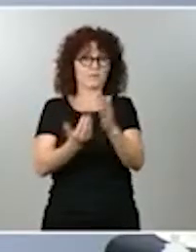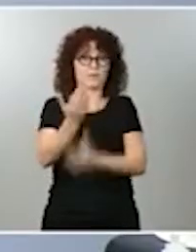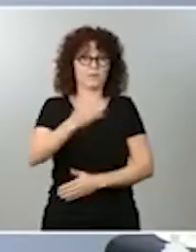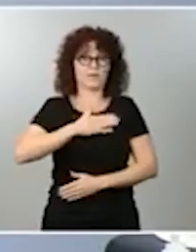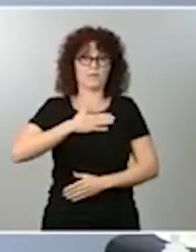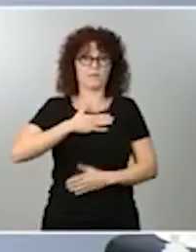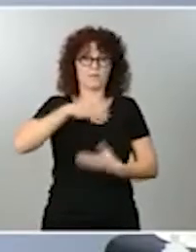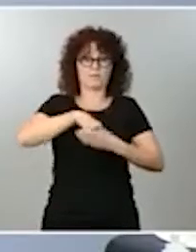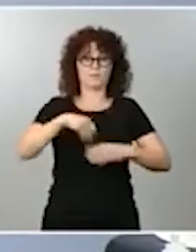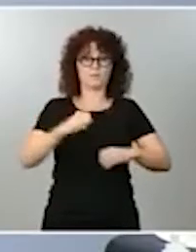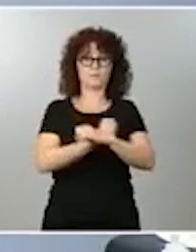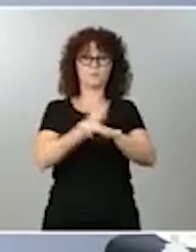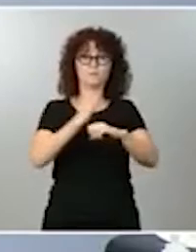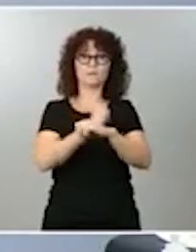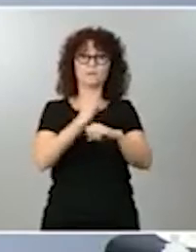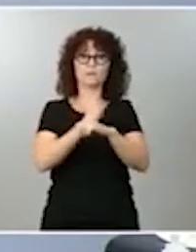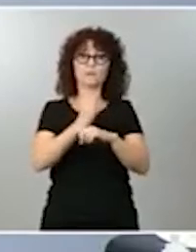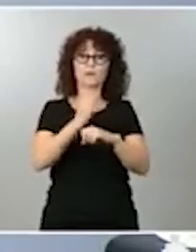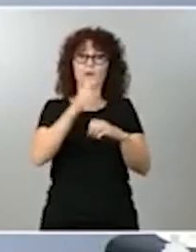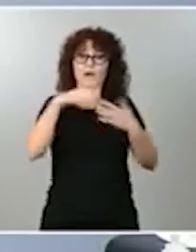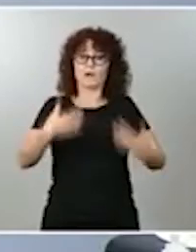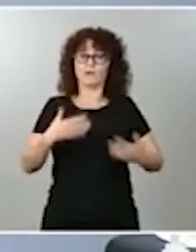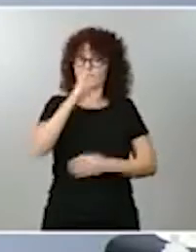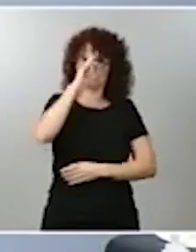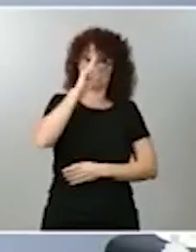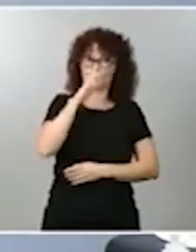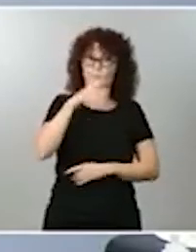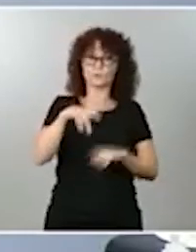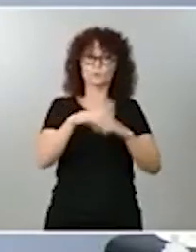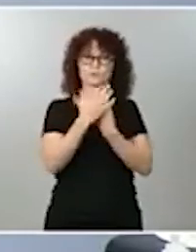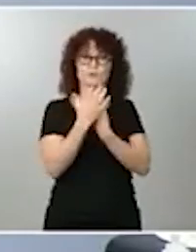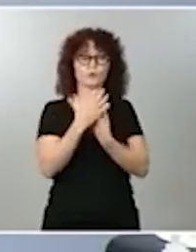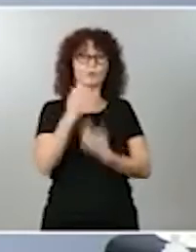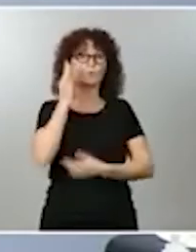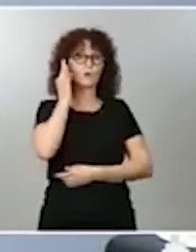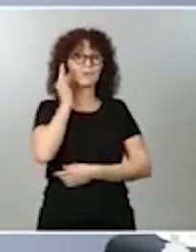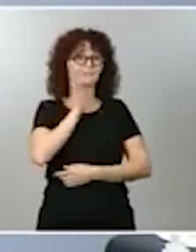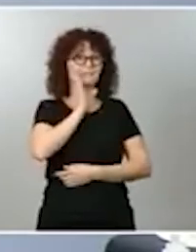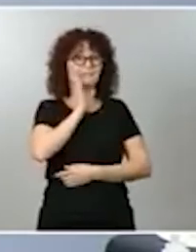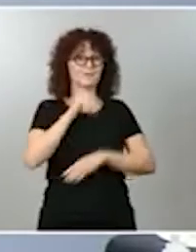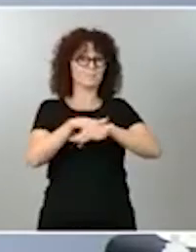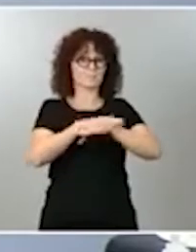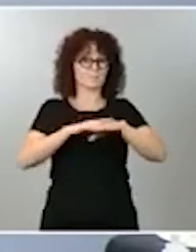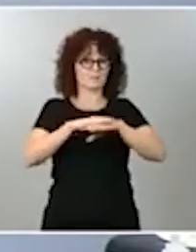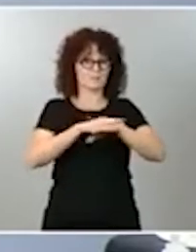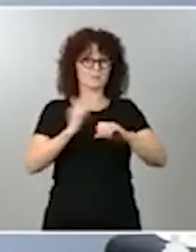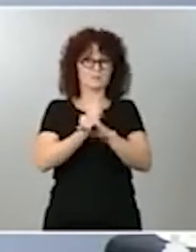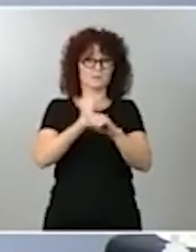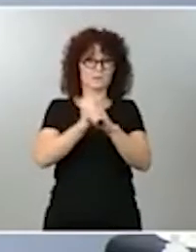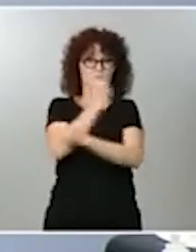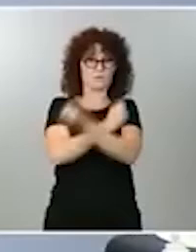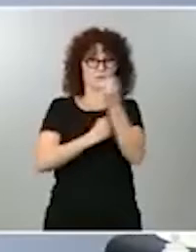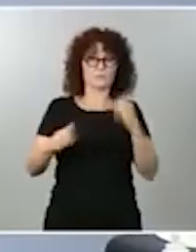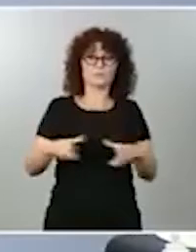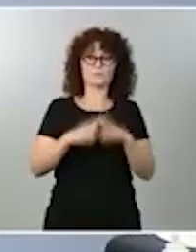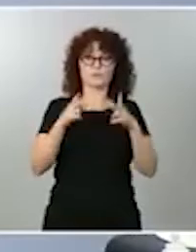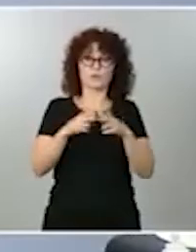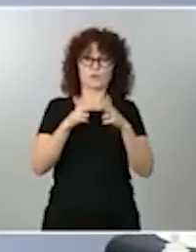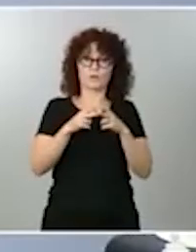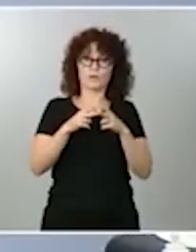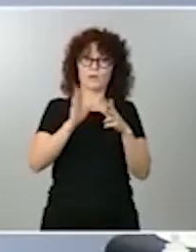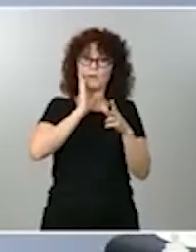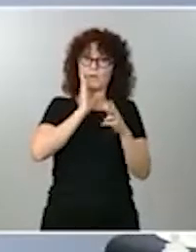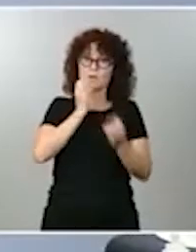la situación de las mujeres, lo avanzaba la ministra de Trabajo y Economía Social, por cómo esta crisis, cómo esta